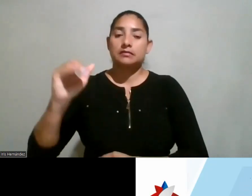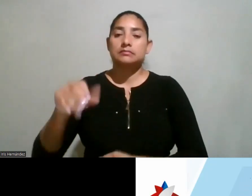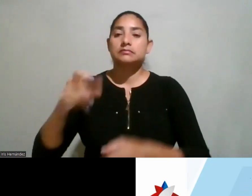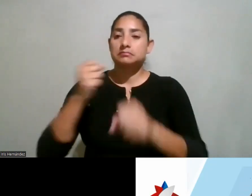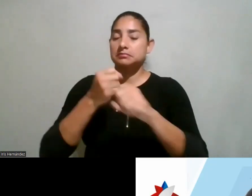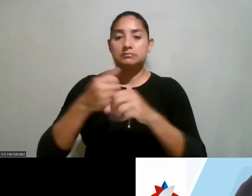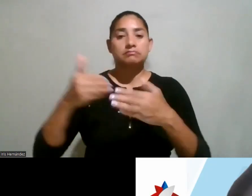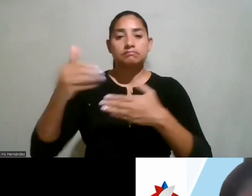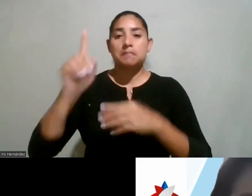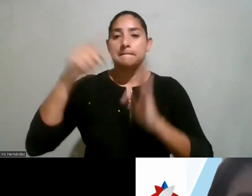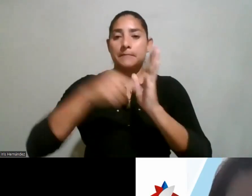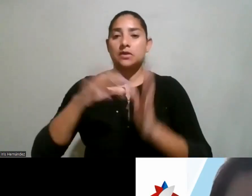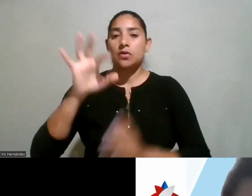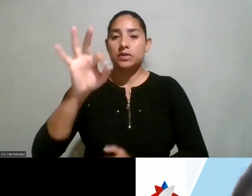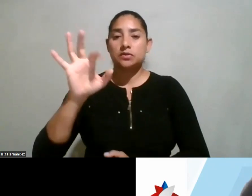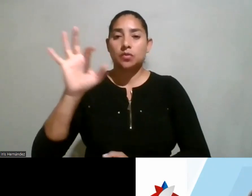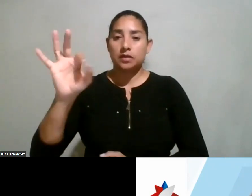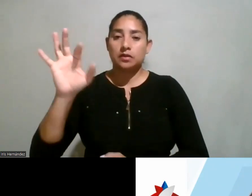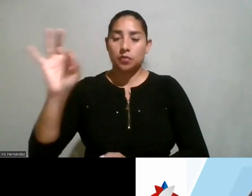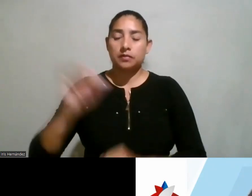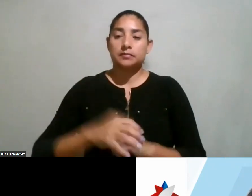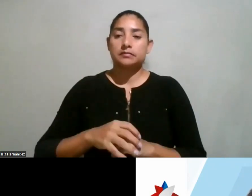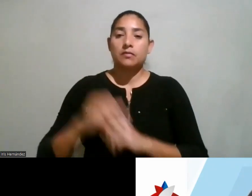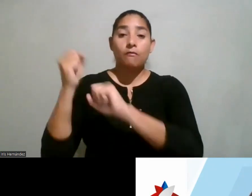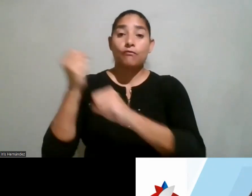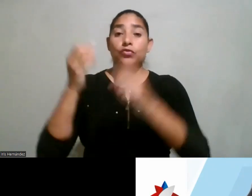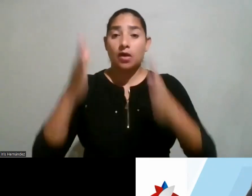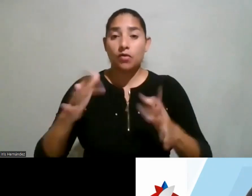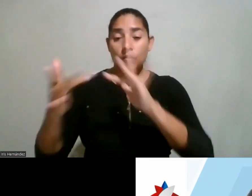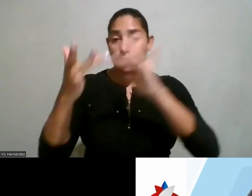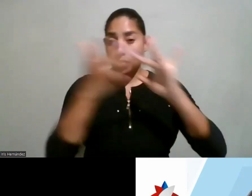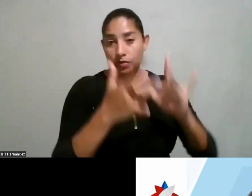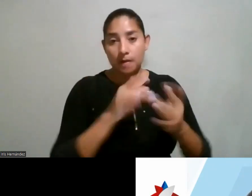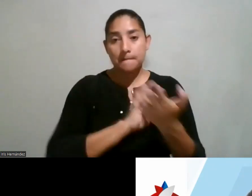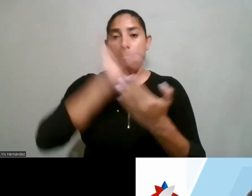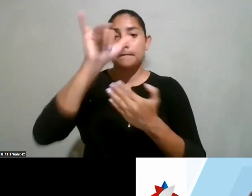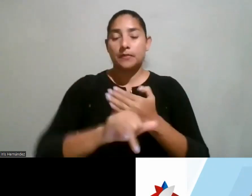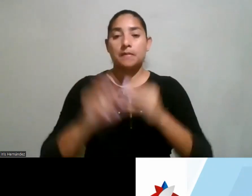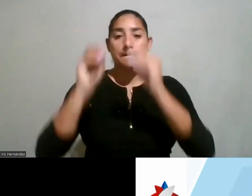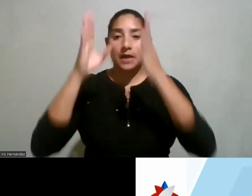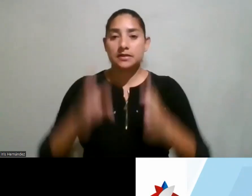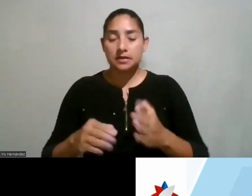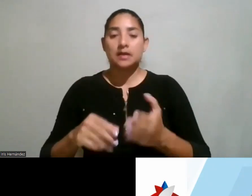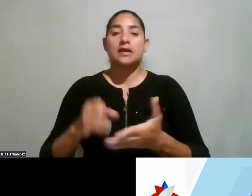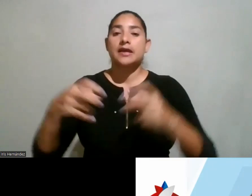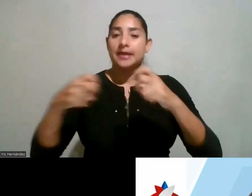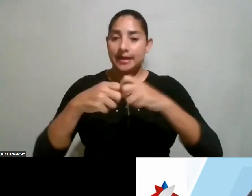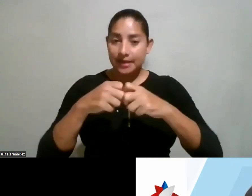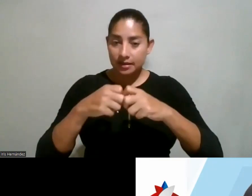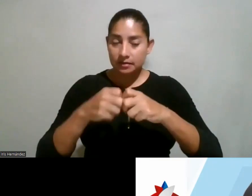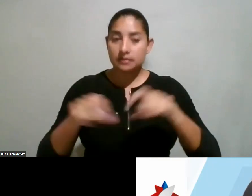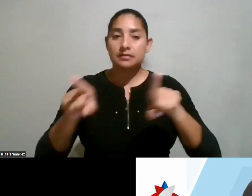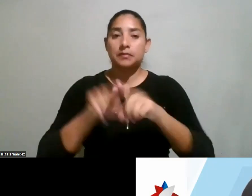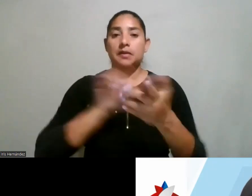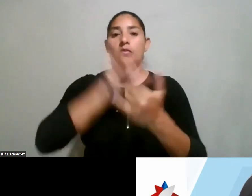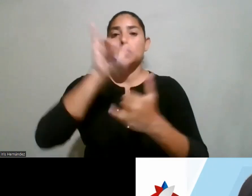laborado desde 1999. Fue fundadora y coordinadora del programa de maestría en Ingeniería Eléctrica y del programa